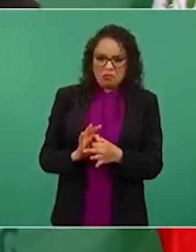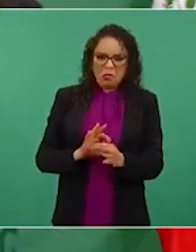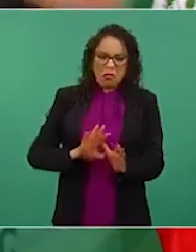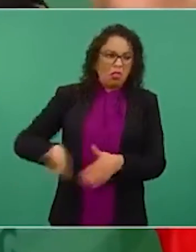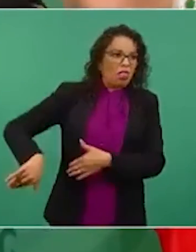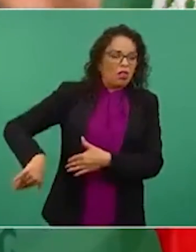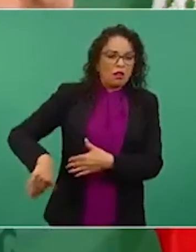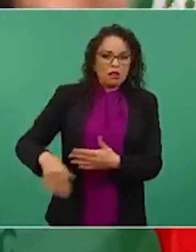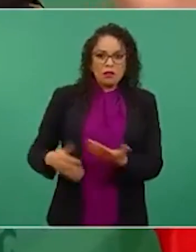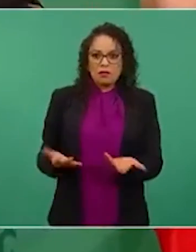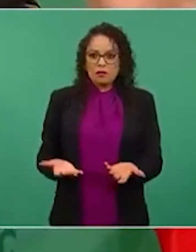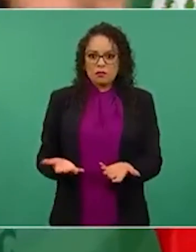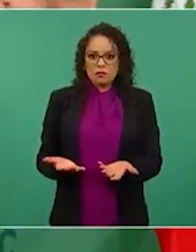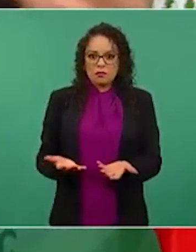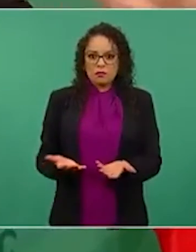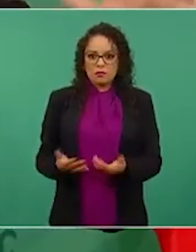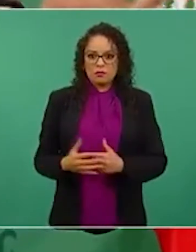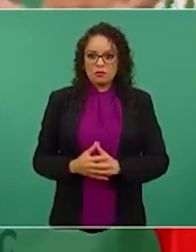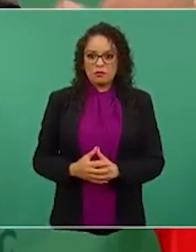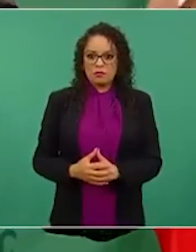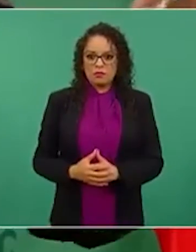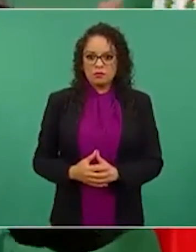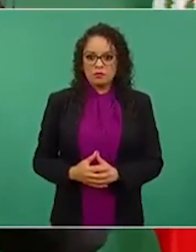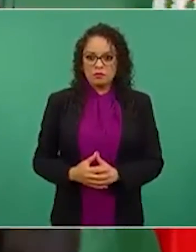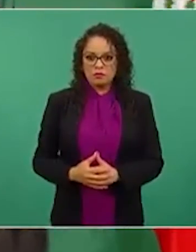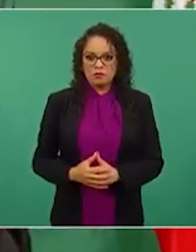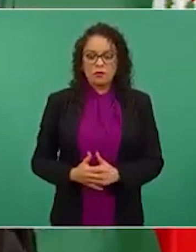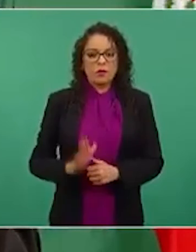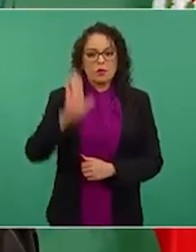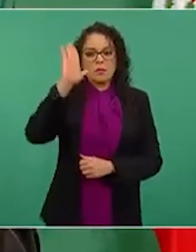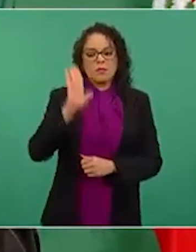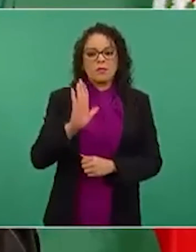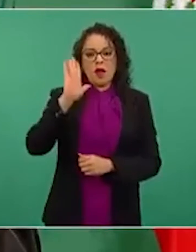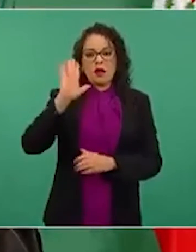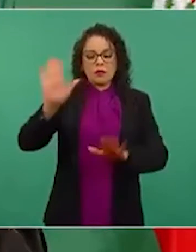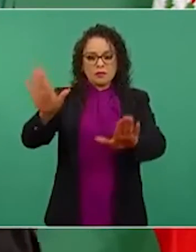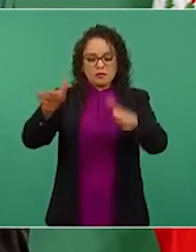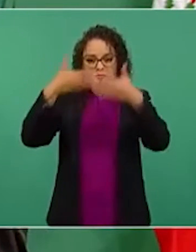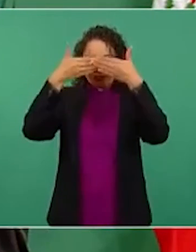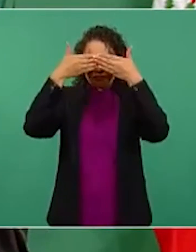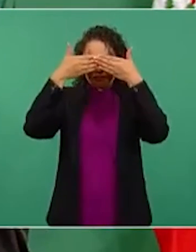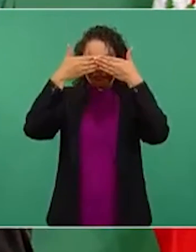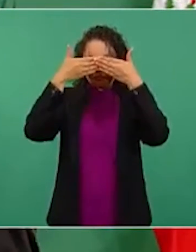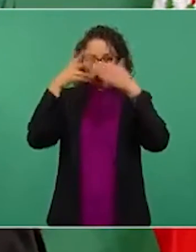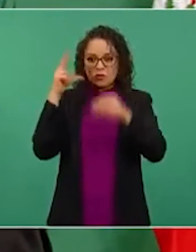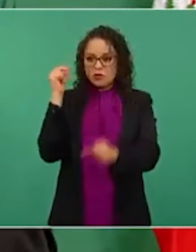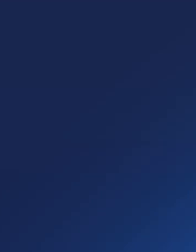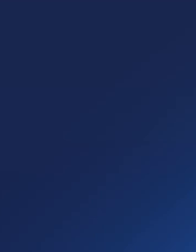no veían cómo estaban saqueando al país.